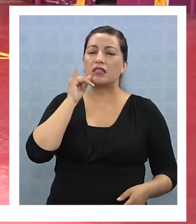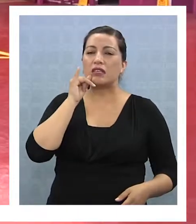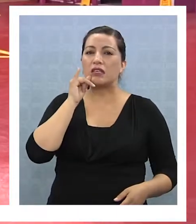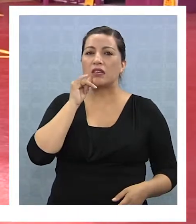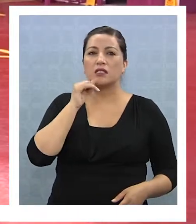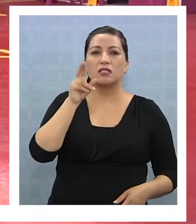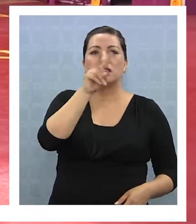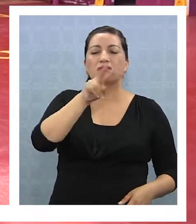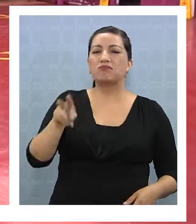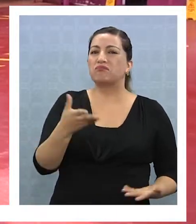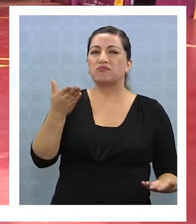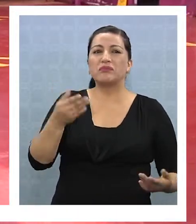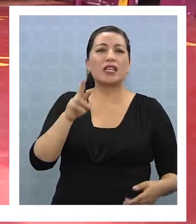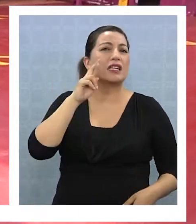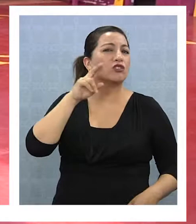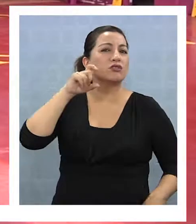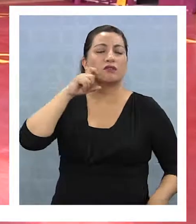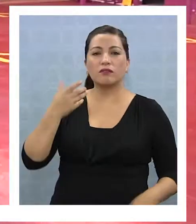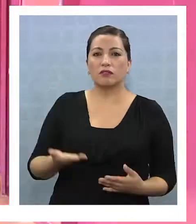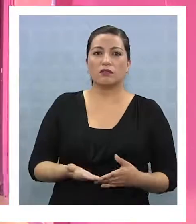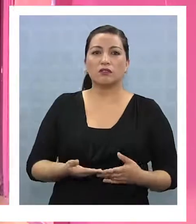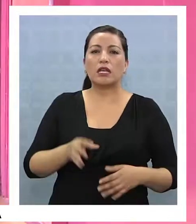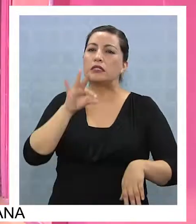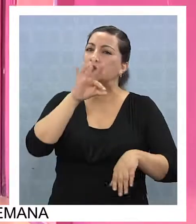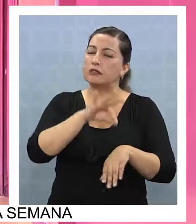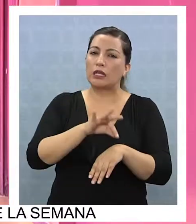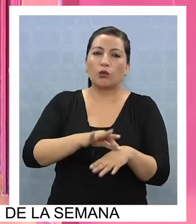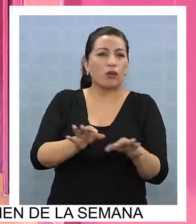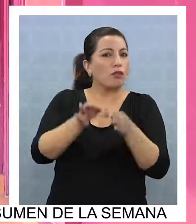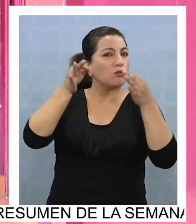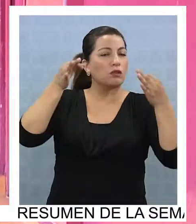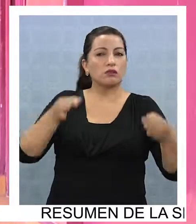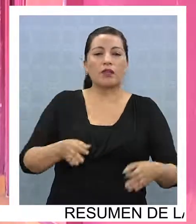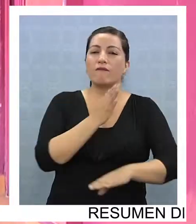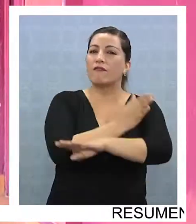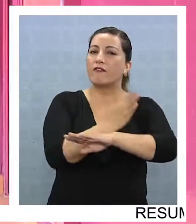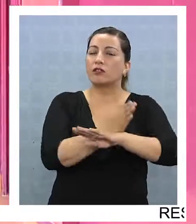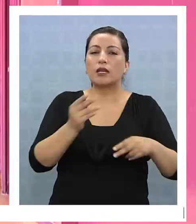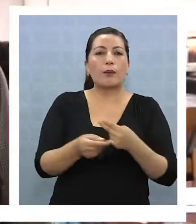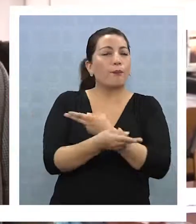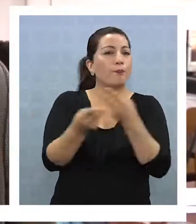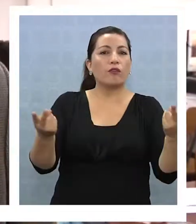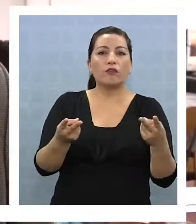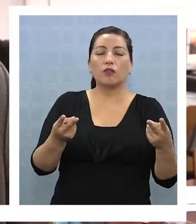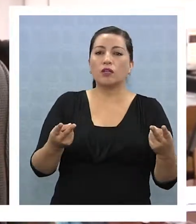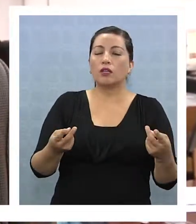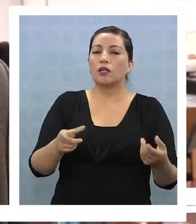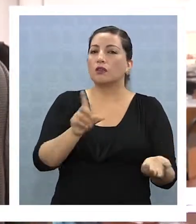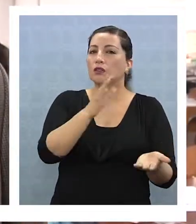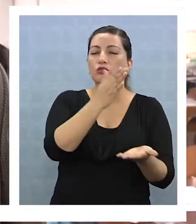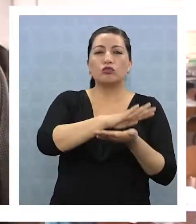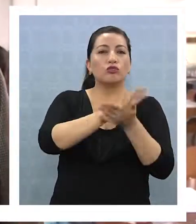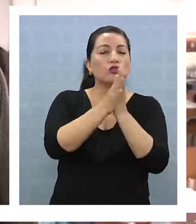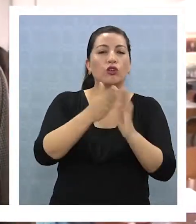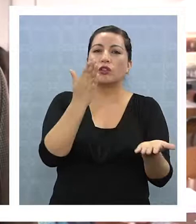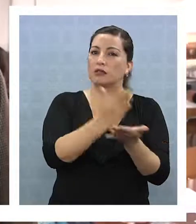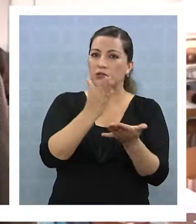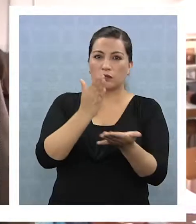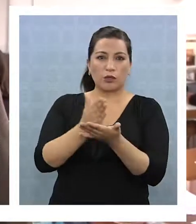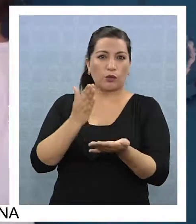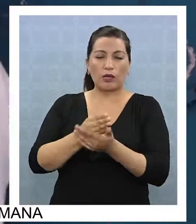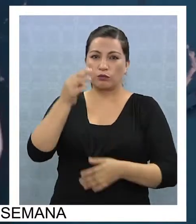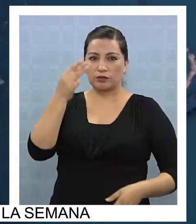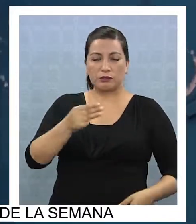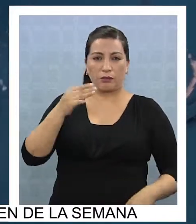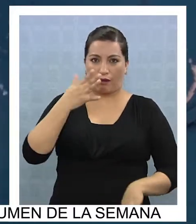el IPS, en el registro civil, en salud, en la educación, en la biblioteca pública, en todos los establecimientos educacionales